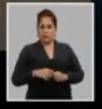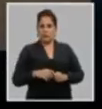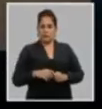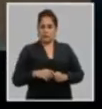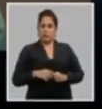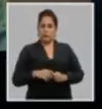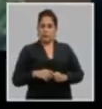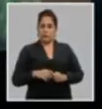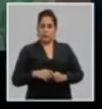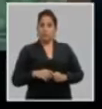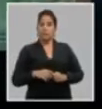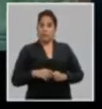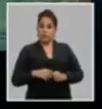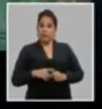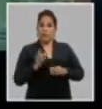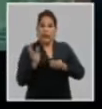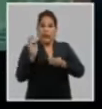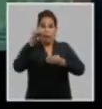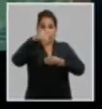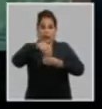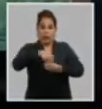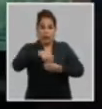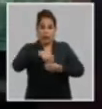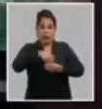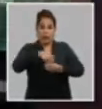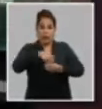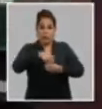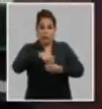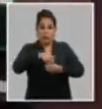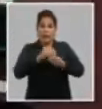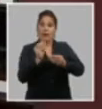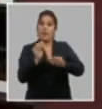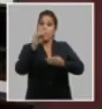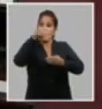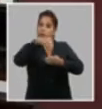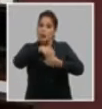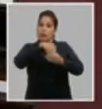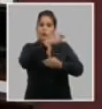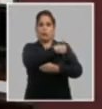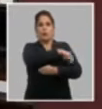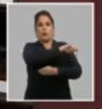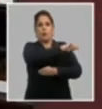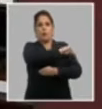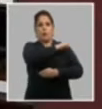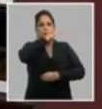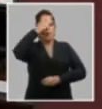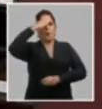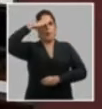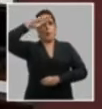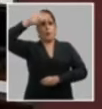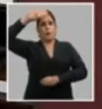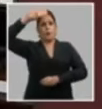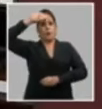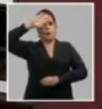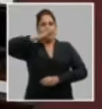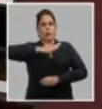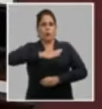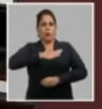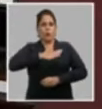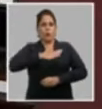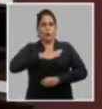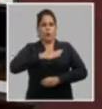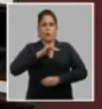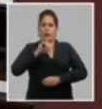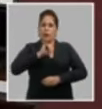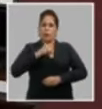y de ser parte de un pueblo como